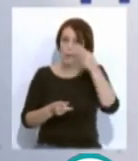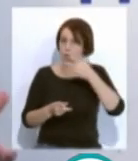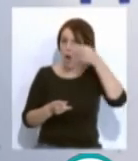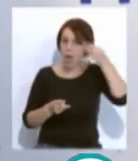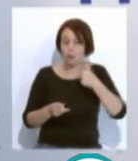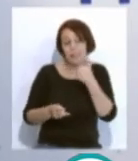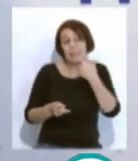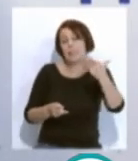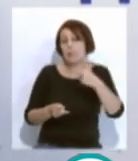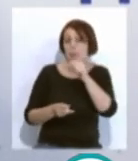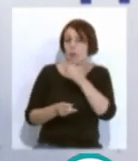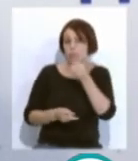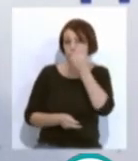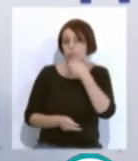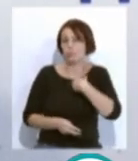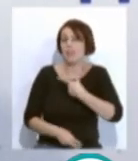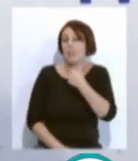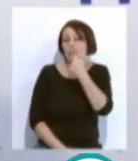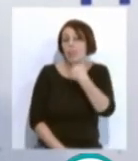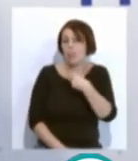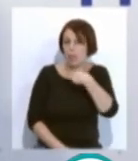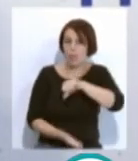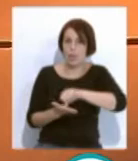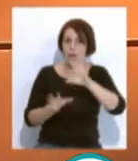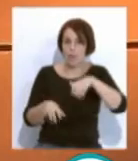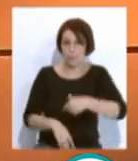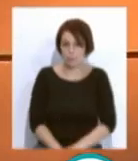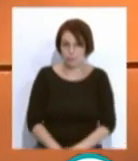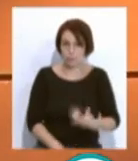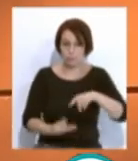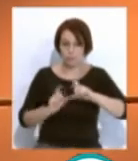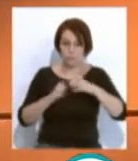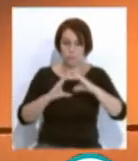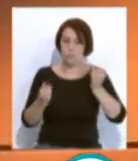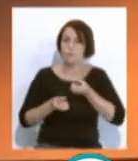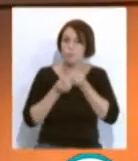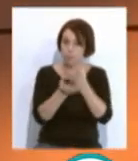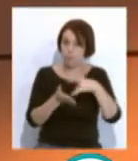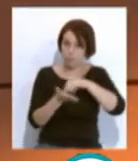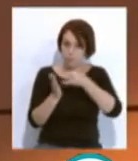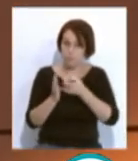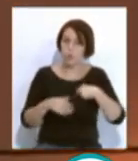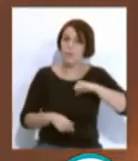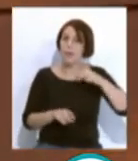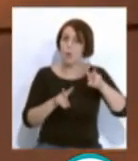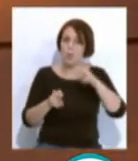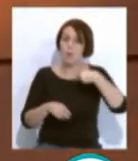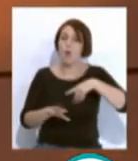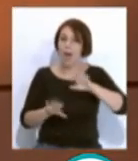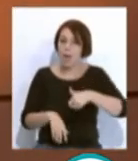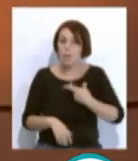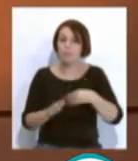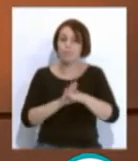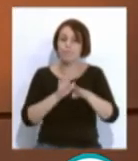tiene o dice tener el Partido Socialista con la ciudad de Cádiz. La Junta de Andalucía ha informado que el proyecto del nuevo hospital de Cádiz sigue